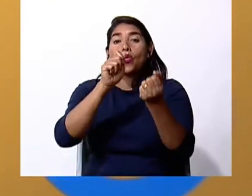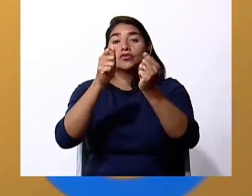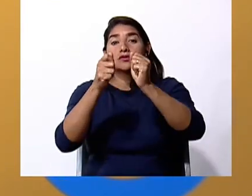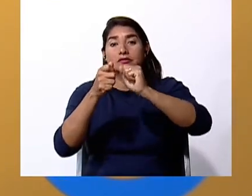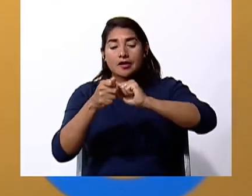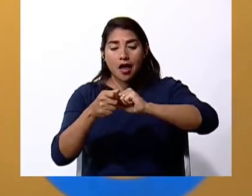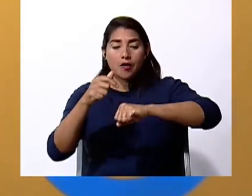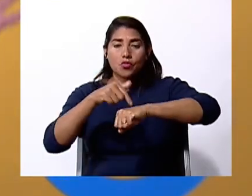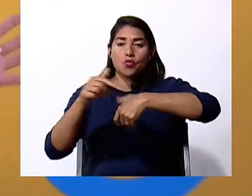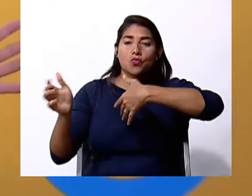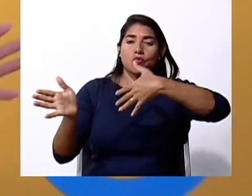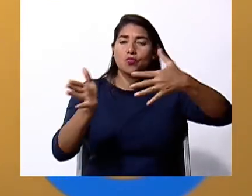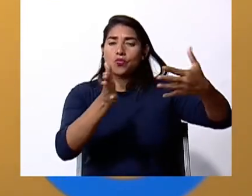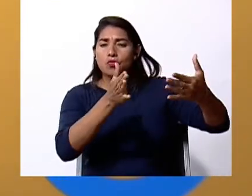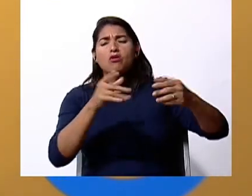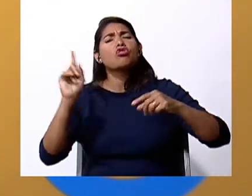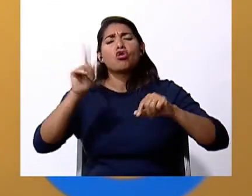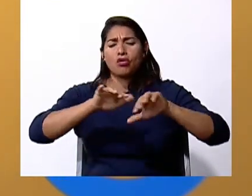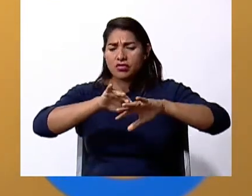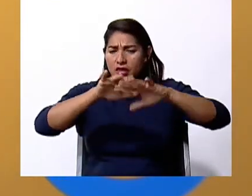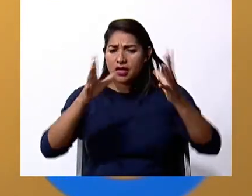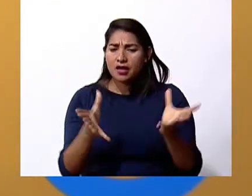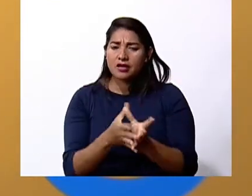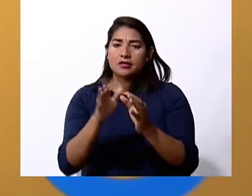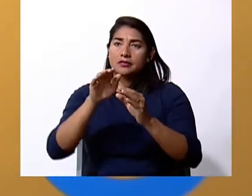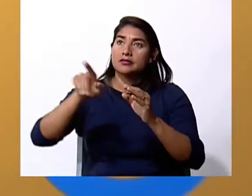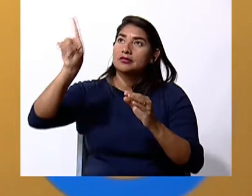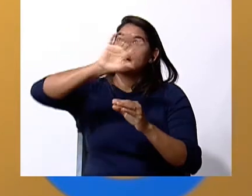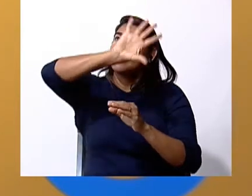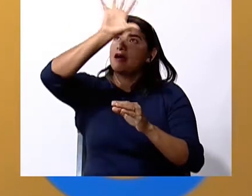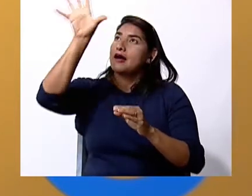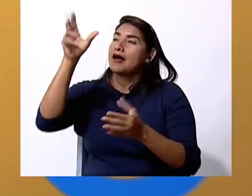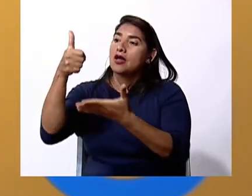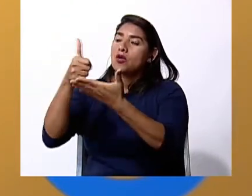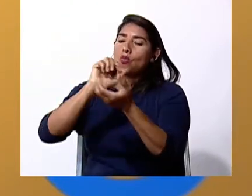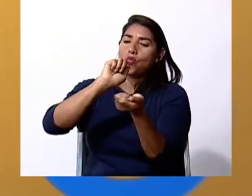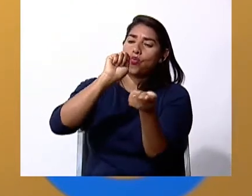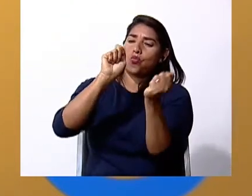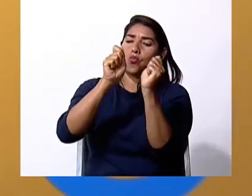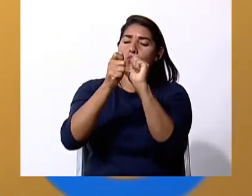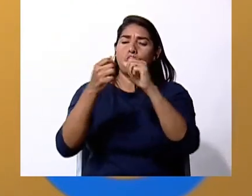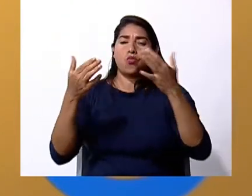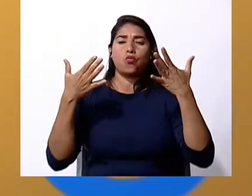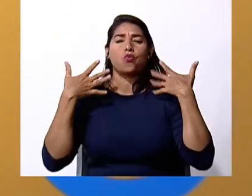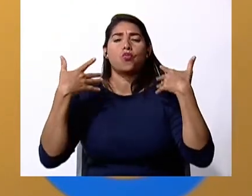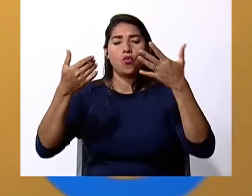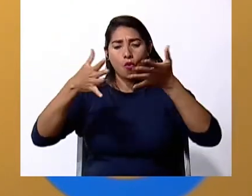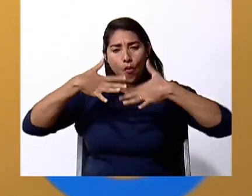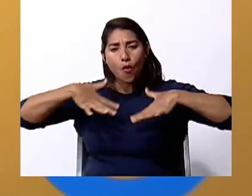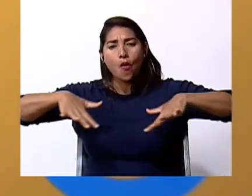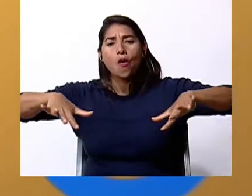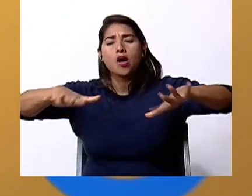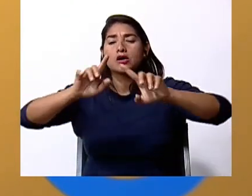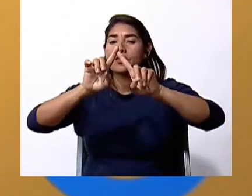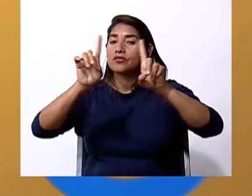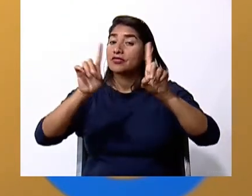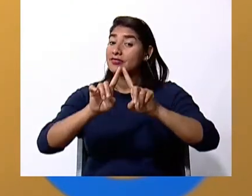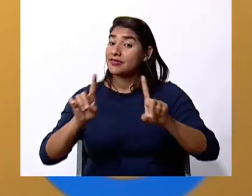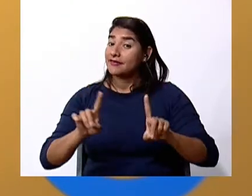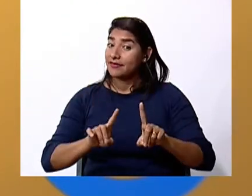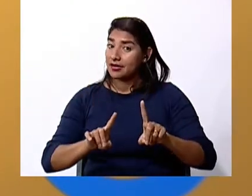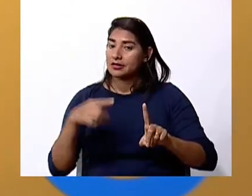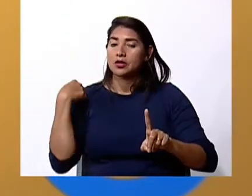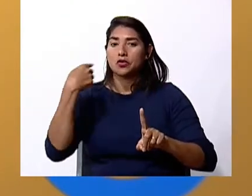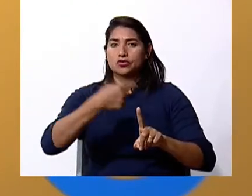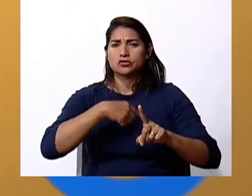meteorológicos que ocurren en la atmósfera y que también modifican el clima. Vamos a verlos porque son varios elementos y